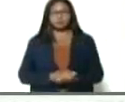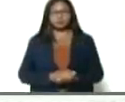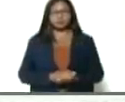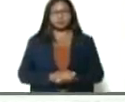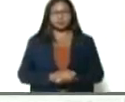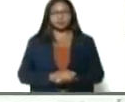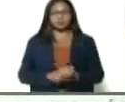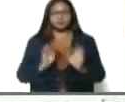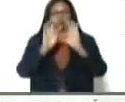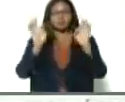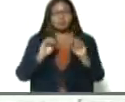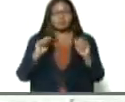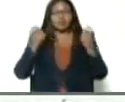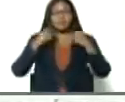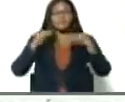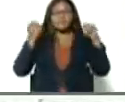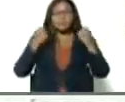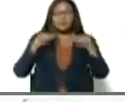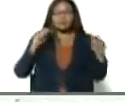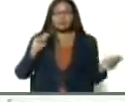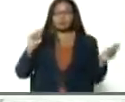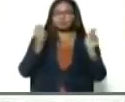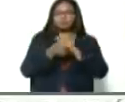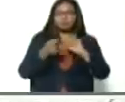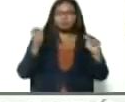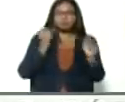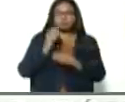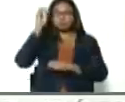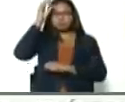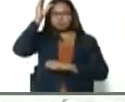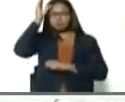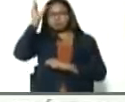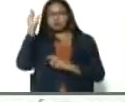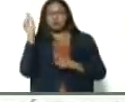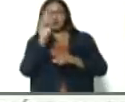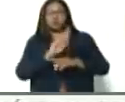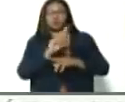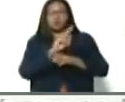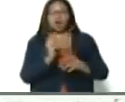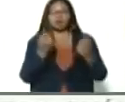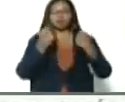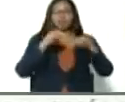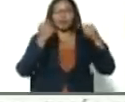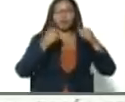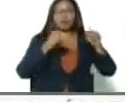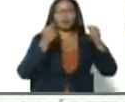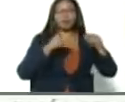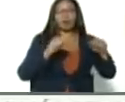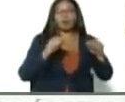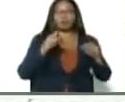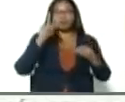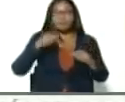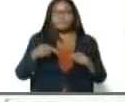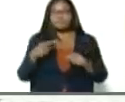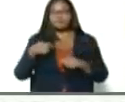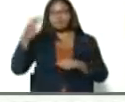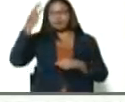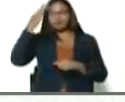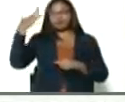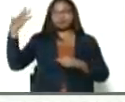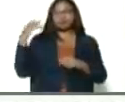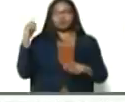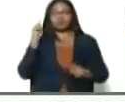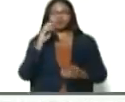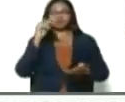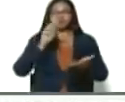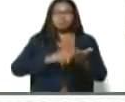teoría a la práctica, de la práctica a la teoría, de la realidad, a los sueños de la utopía, concreta a